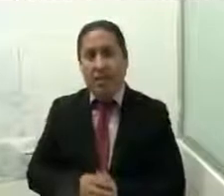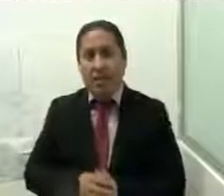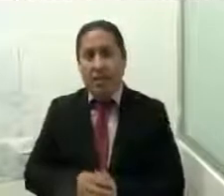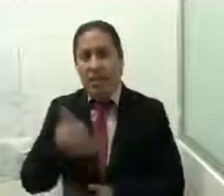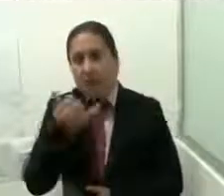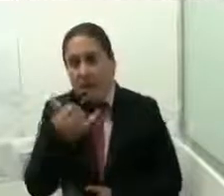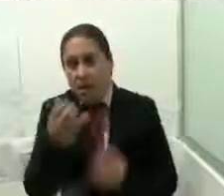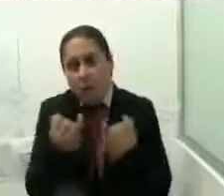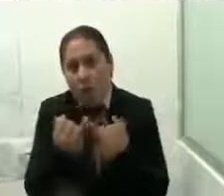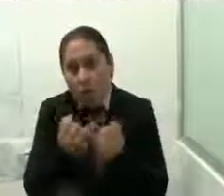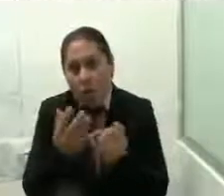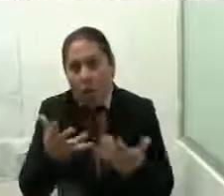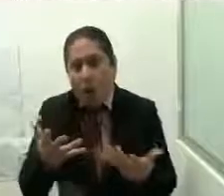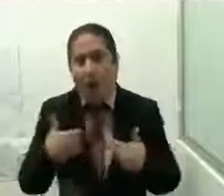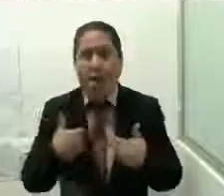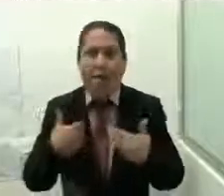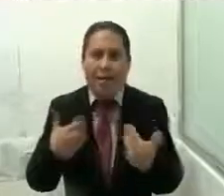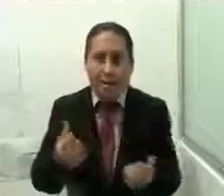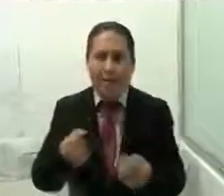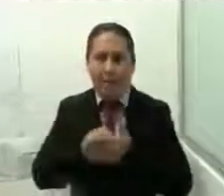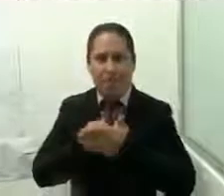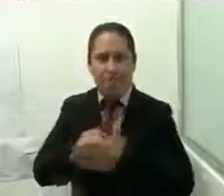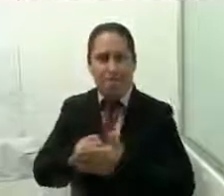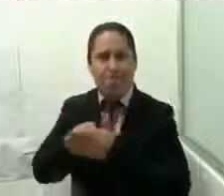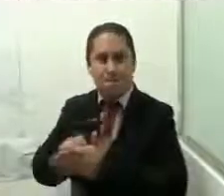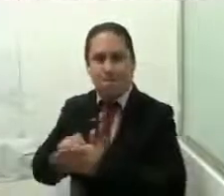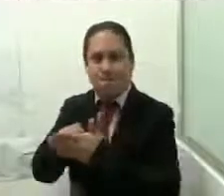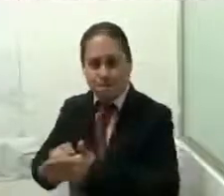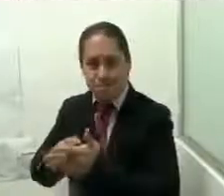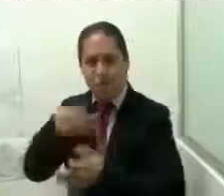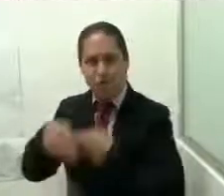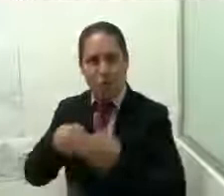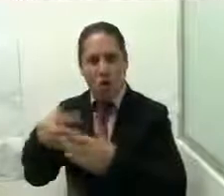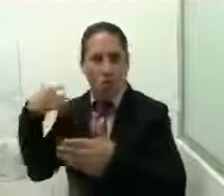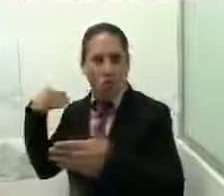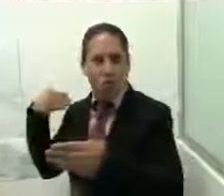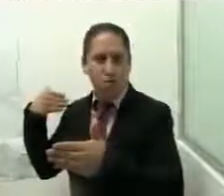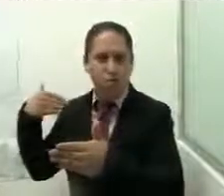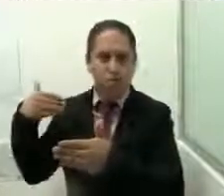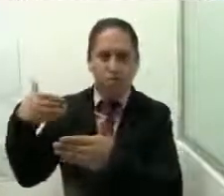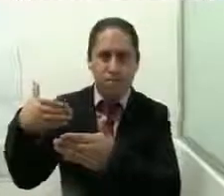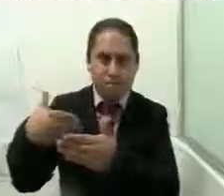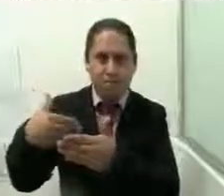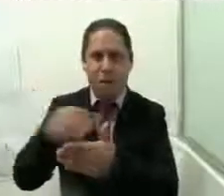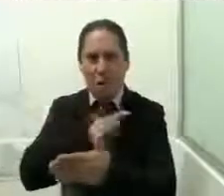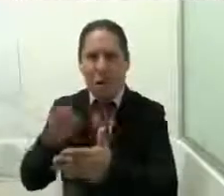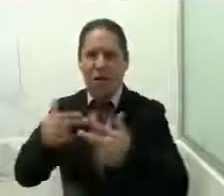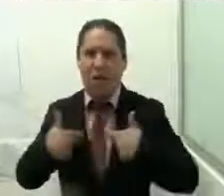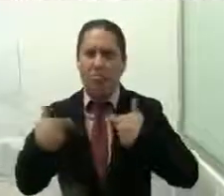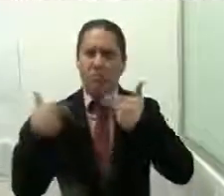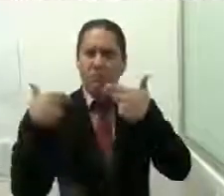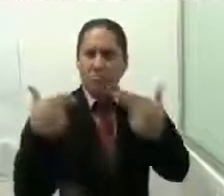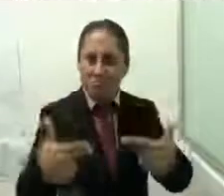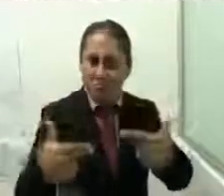considero que todos estos impulsos y estos avances que se han hecho durante esta administración dejarán un precedente dejarán un precedente